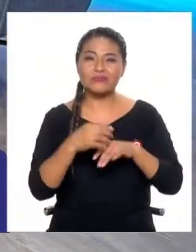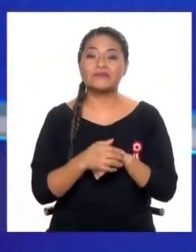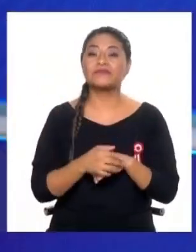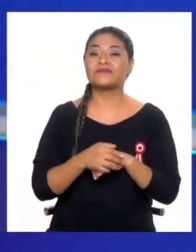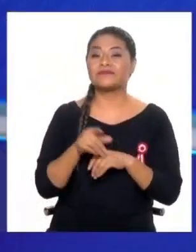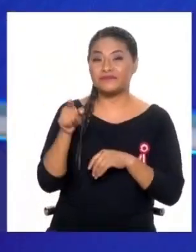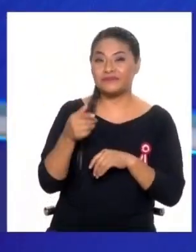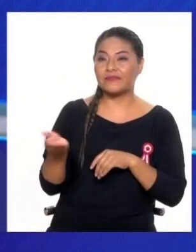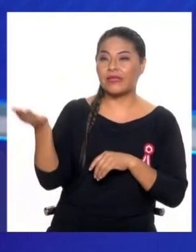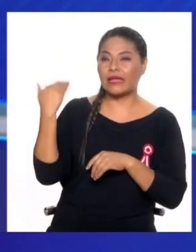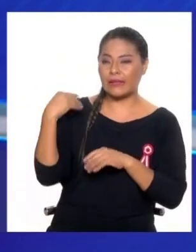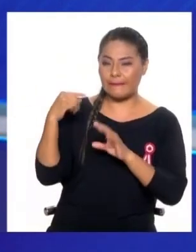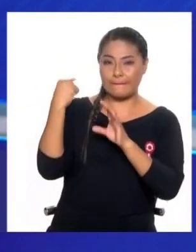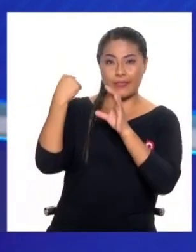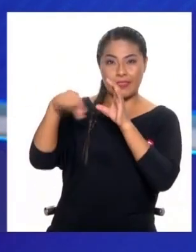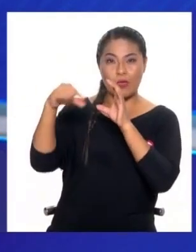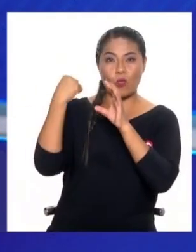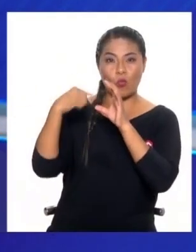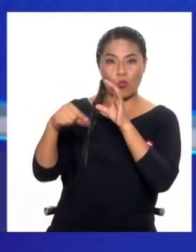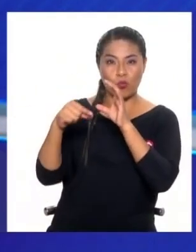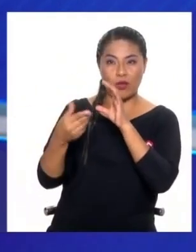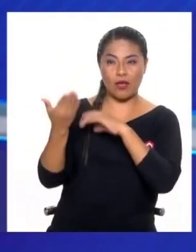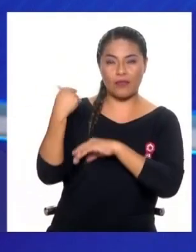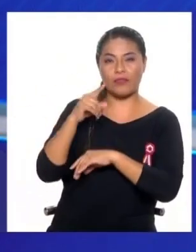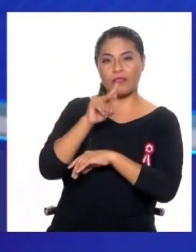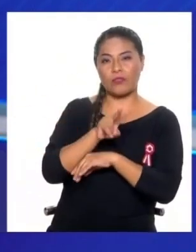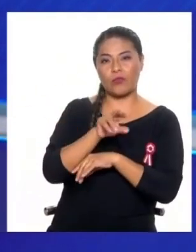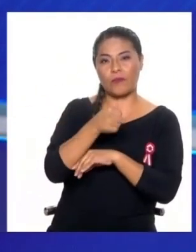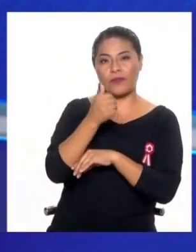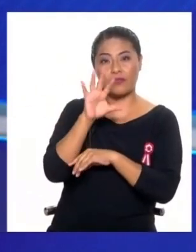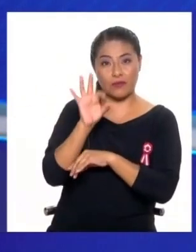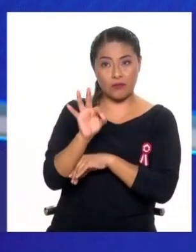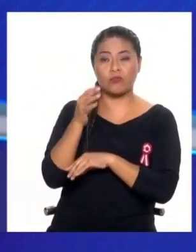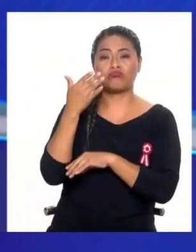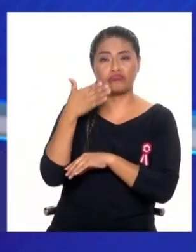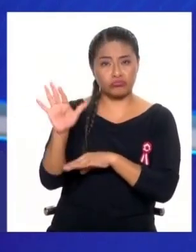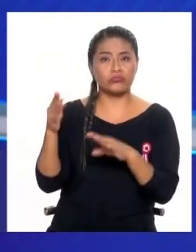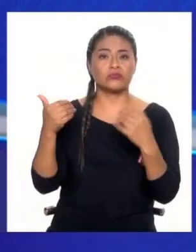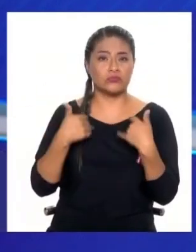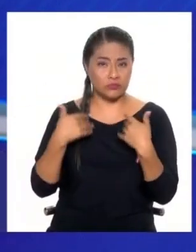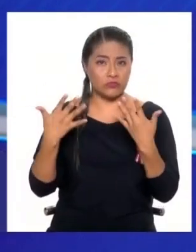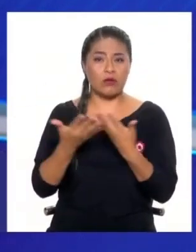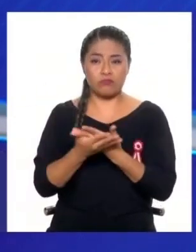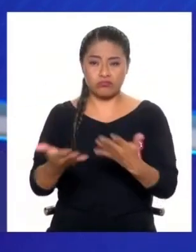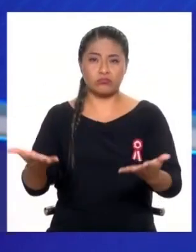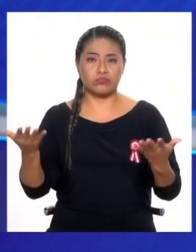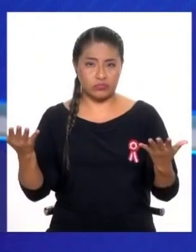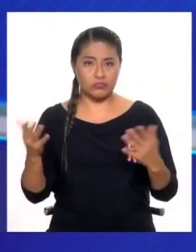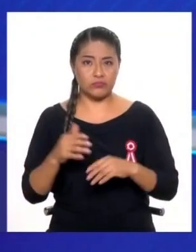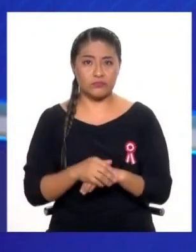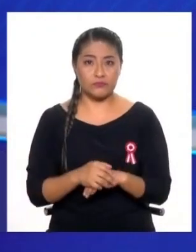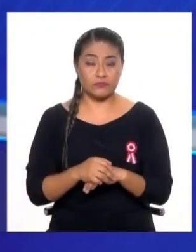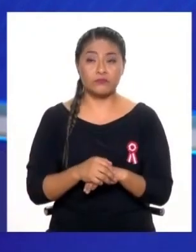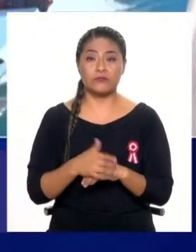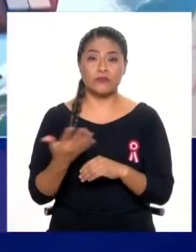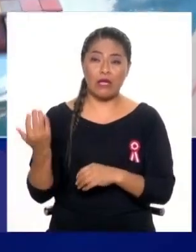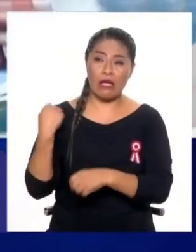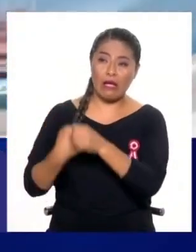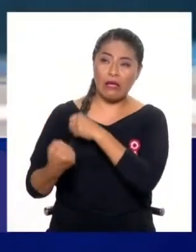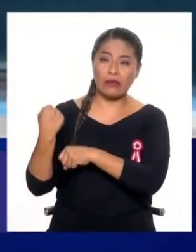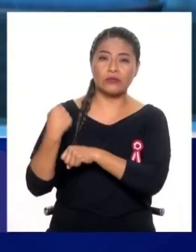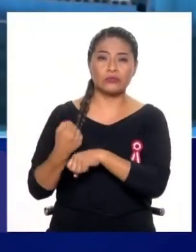Google aproximadamente en 2019, ya existían productos que ya venían con varios años de